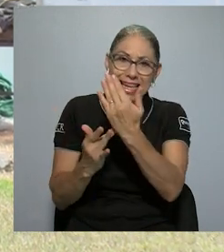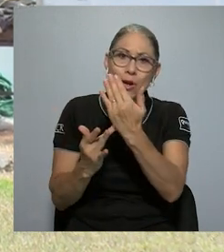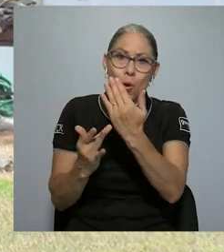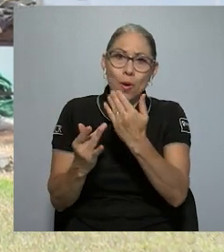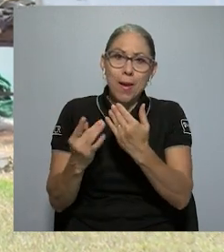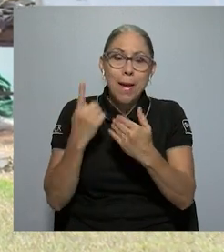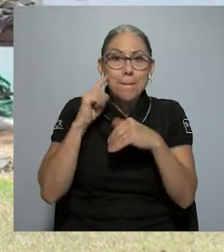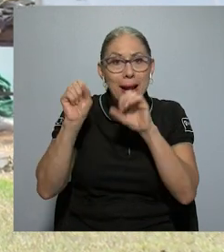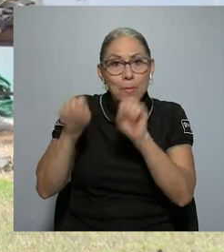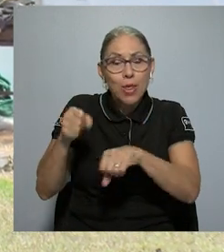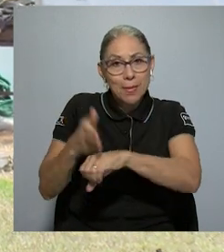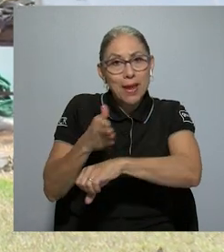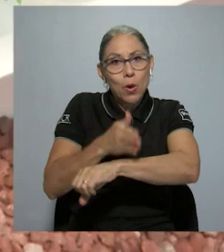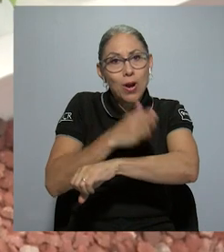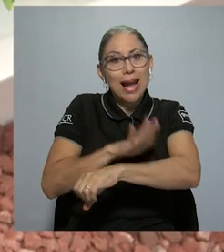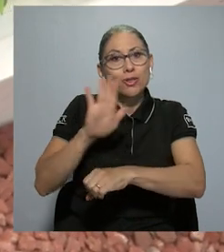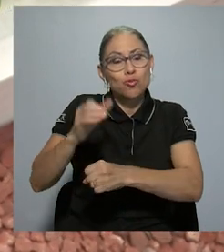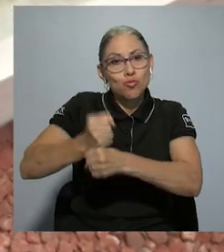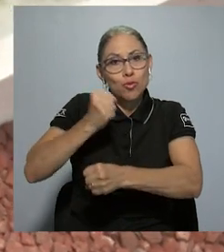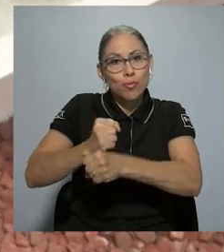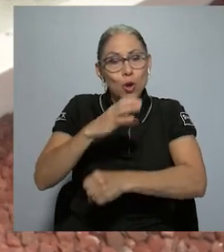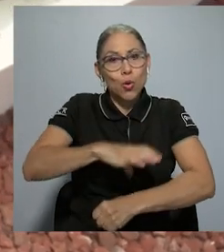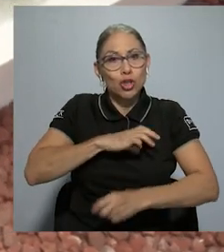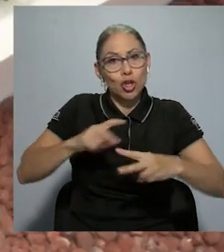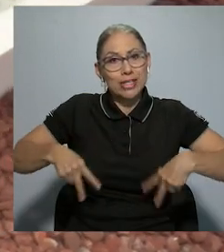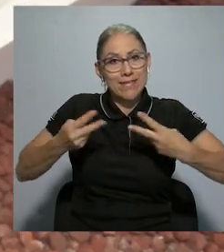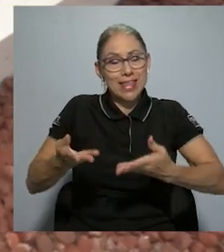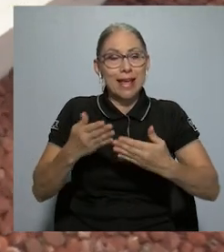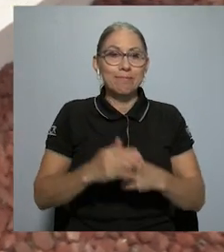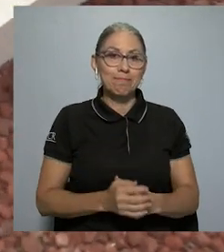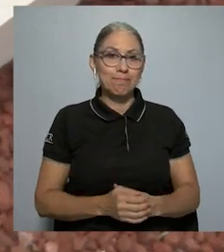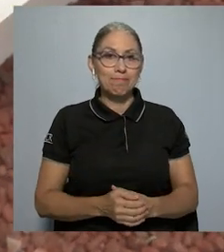para poder mejorar su productividad y por ende su condición.